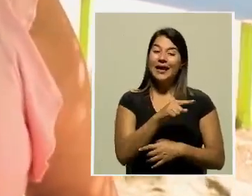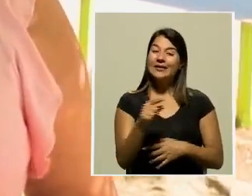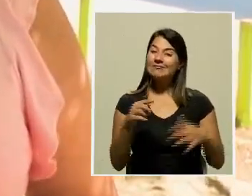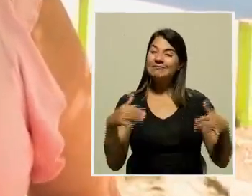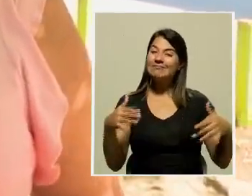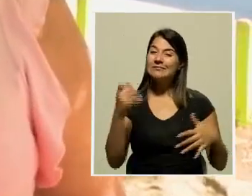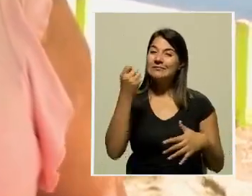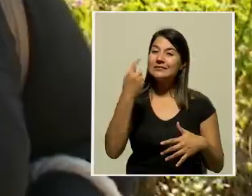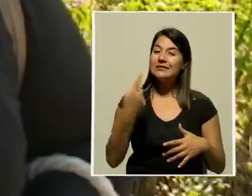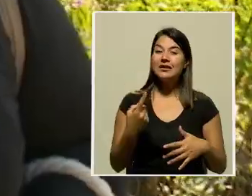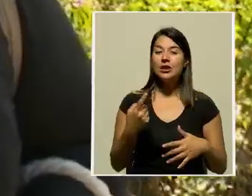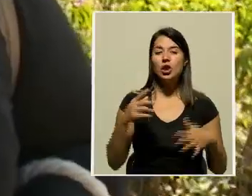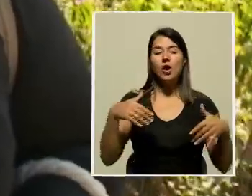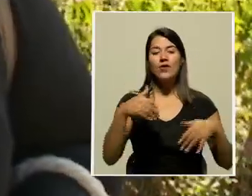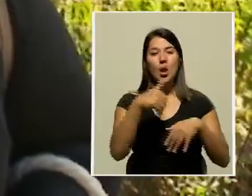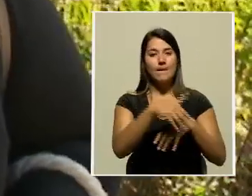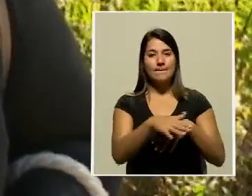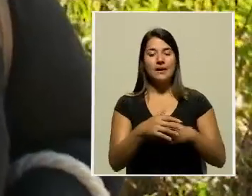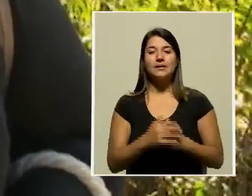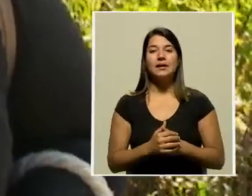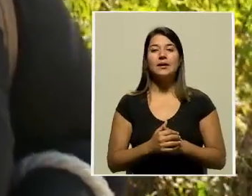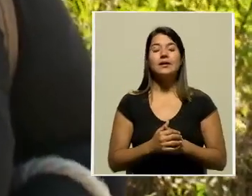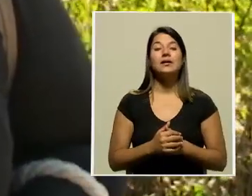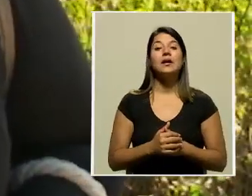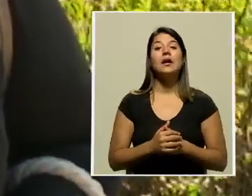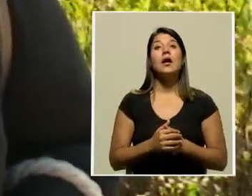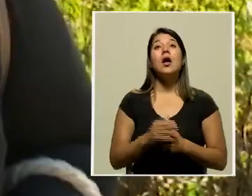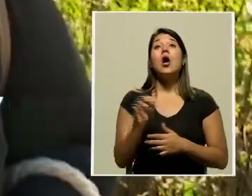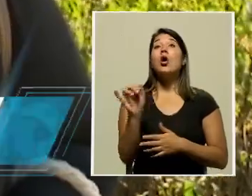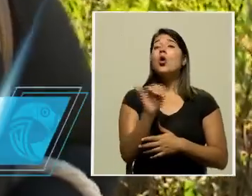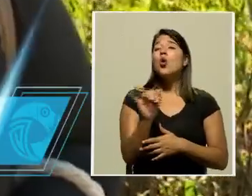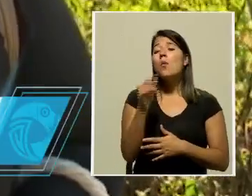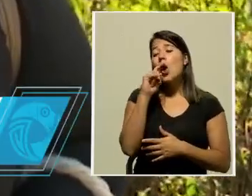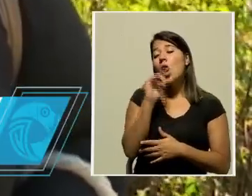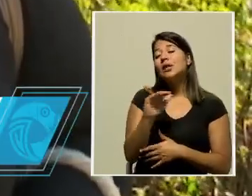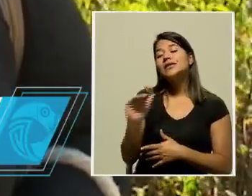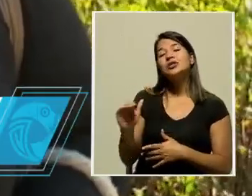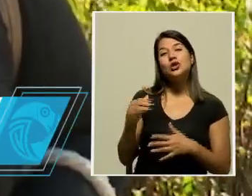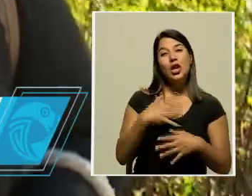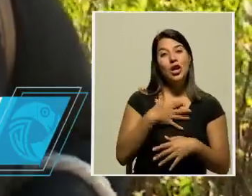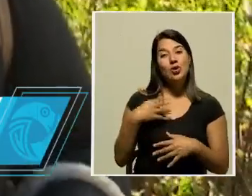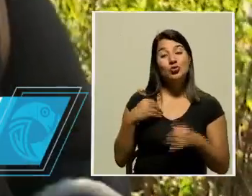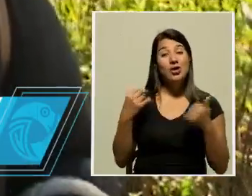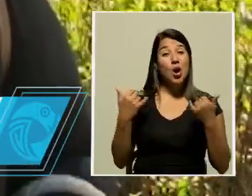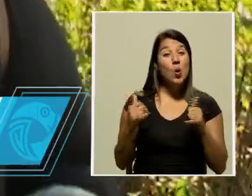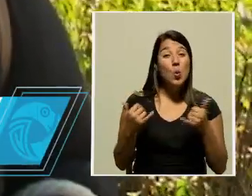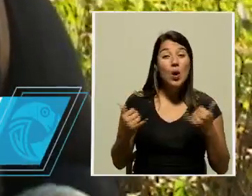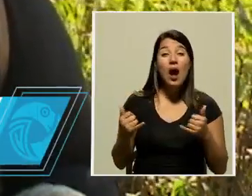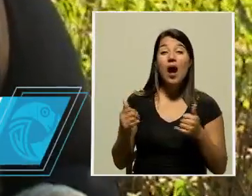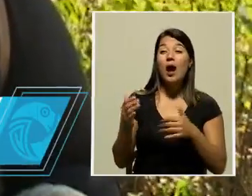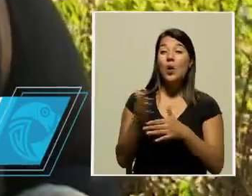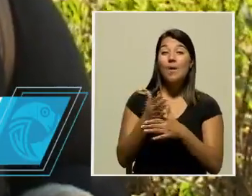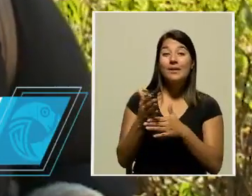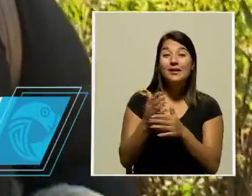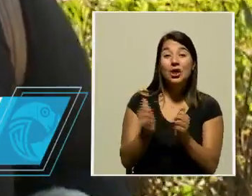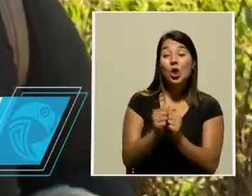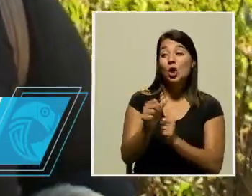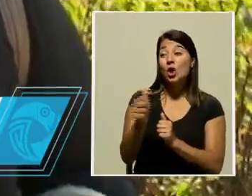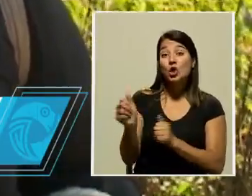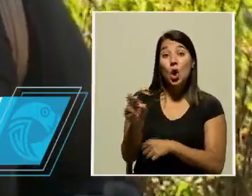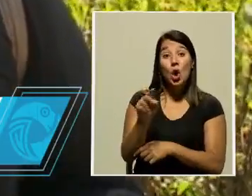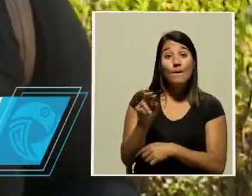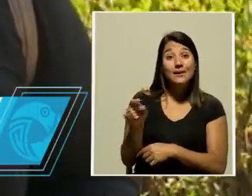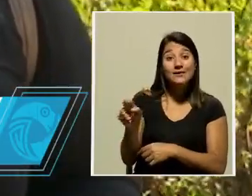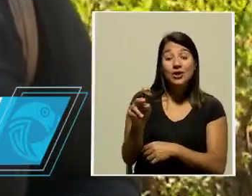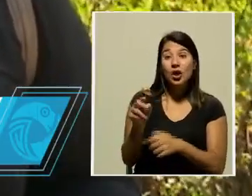no piensan mandarla. Lo que me preocupa de eso es que como a ellos les gusta jugar, ¿verdad? Y compartir con otros compañeros, entonces al